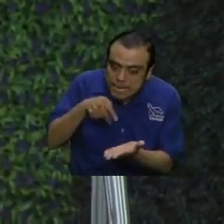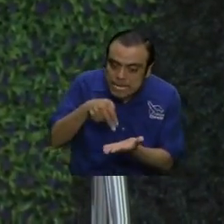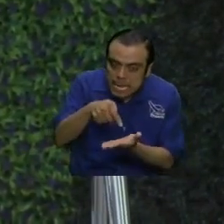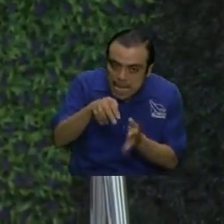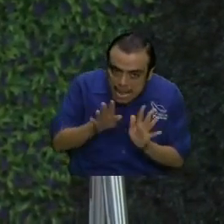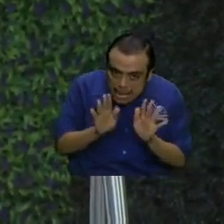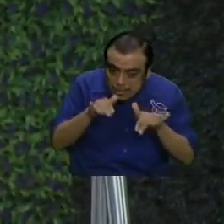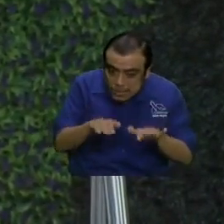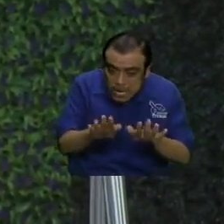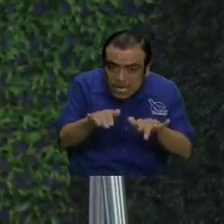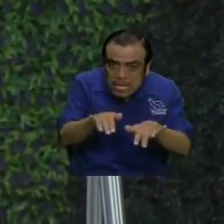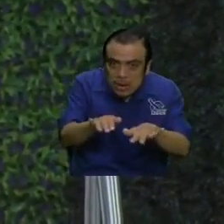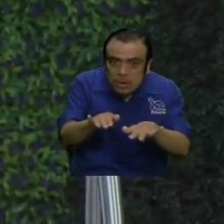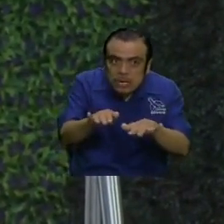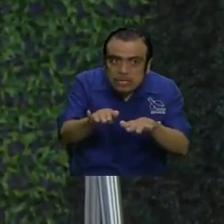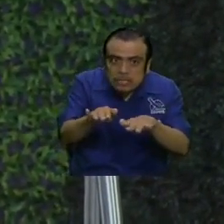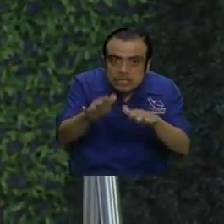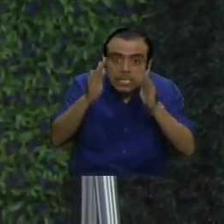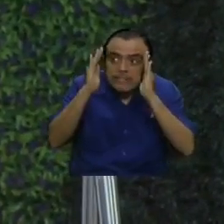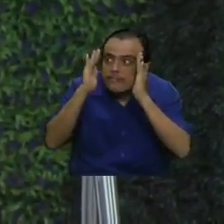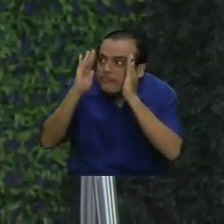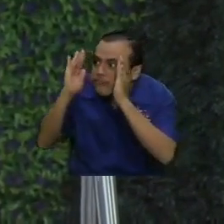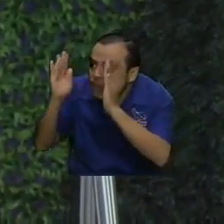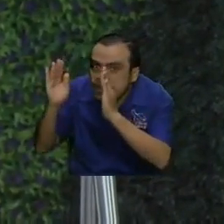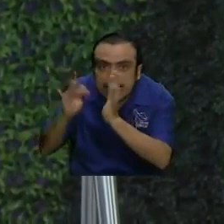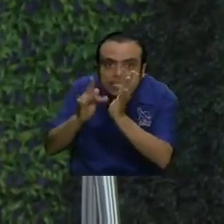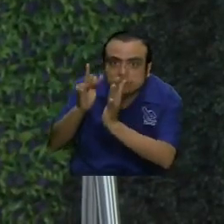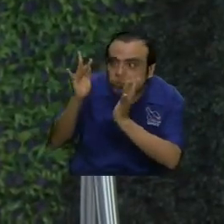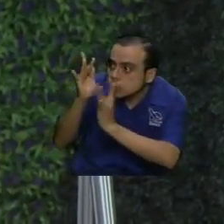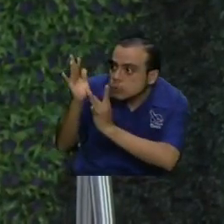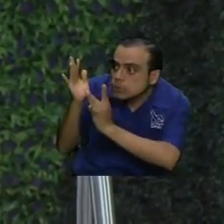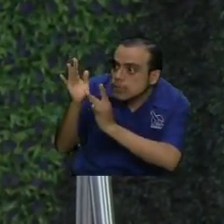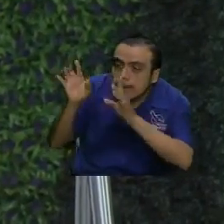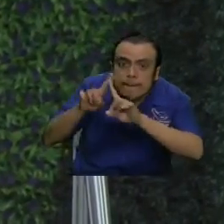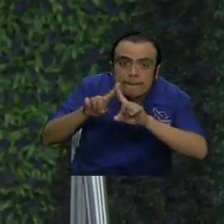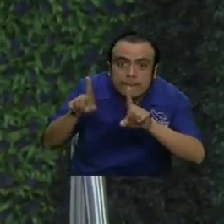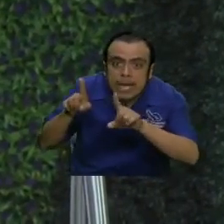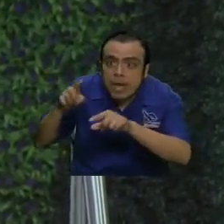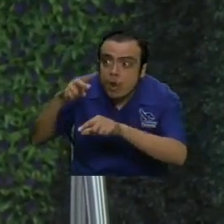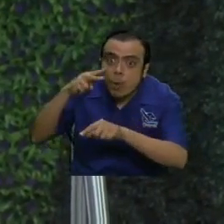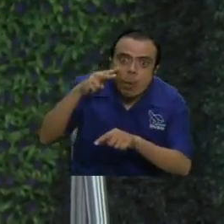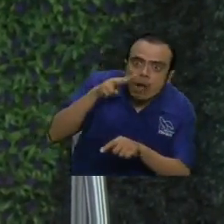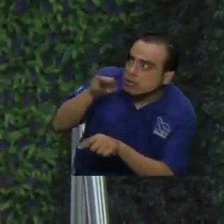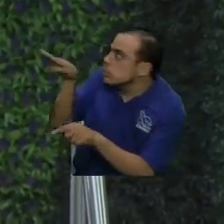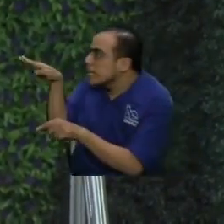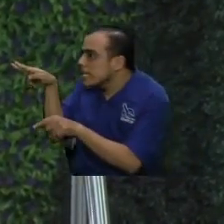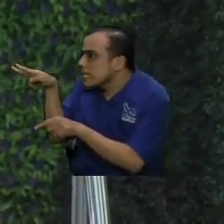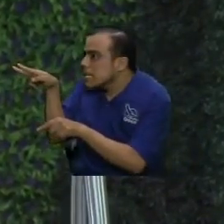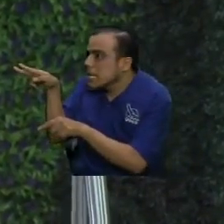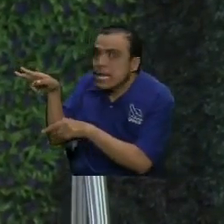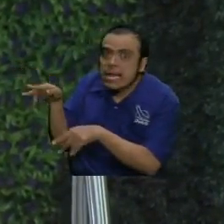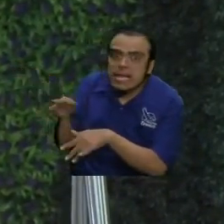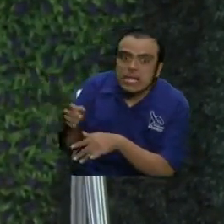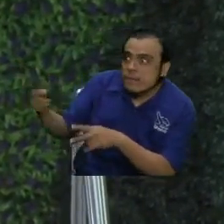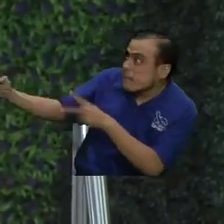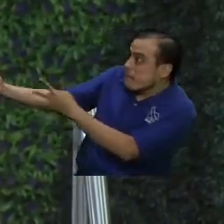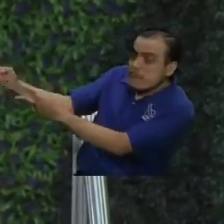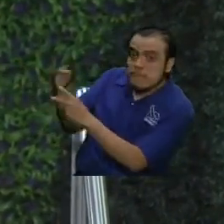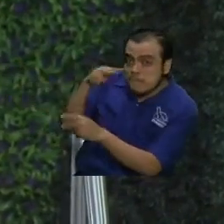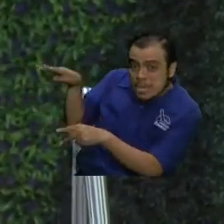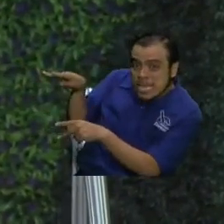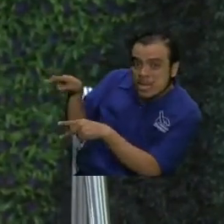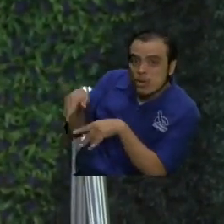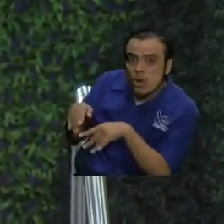sobre las aguas y tiene su vista puesta en Jesús. Pero cuando quita su vista de Jesús y lo pone en los